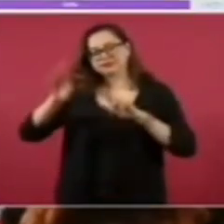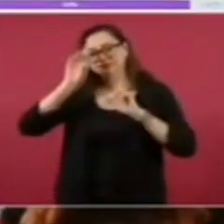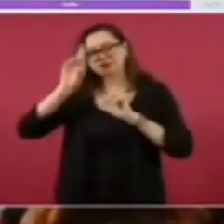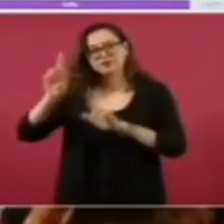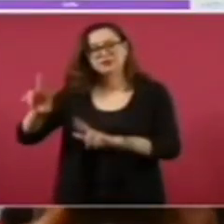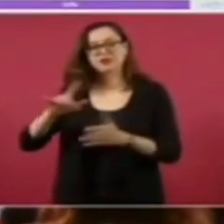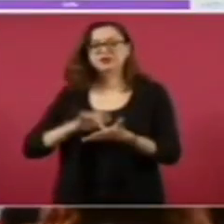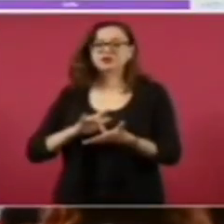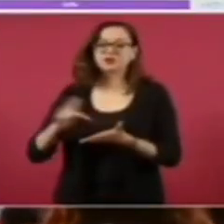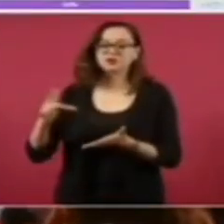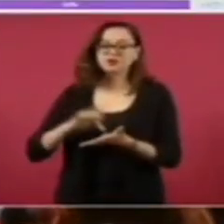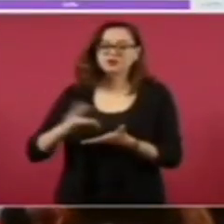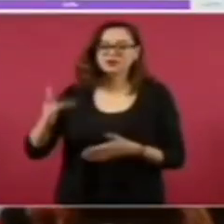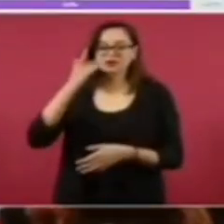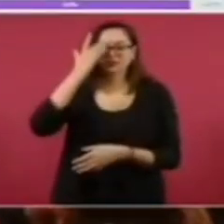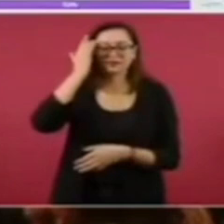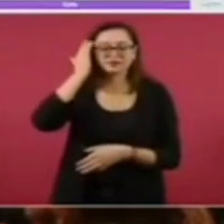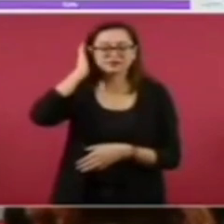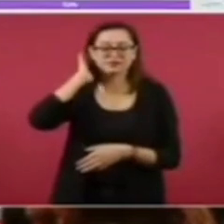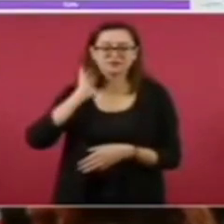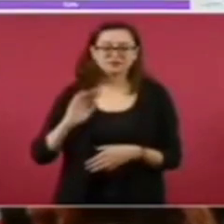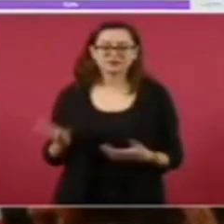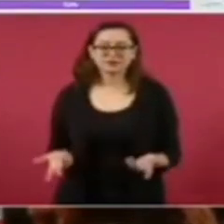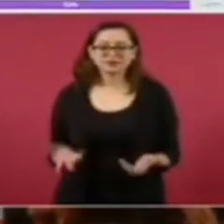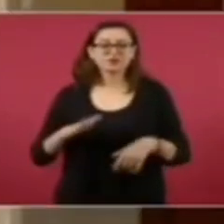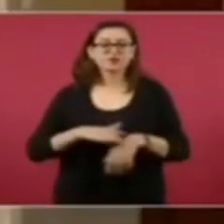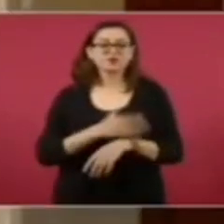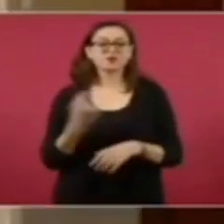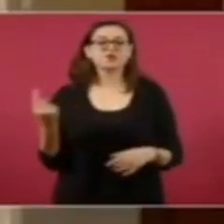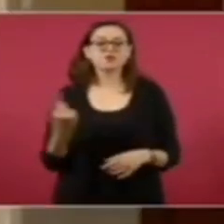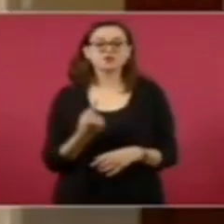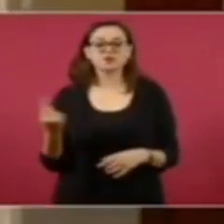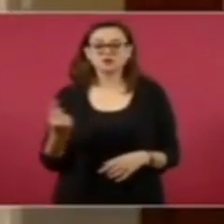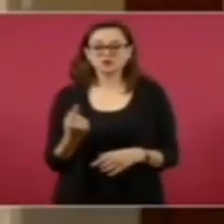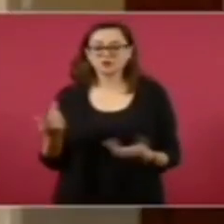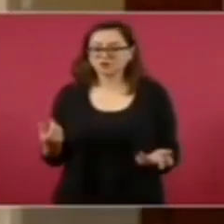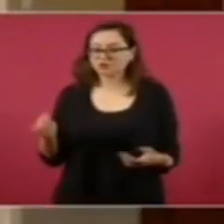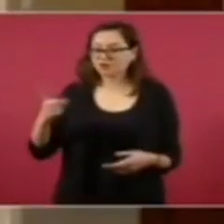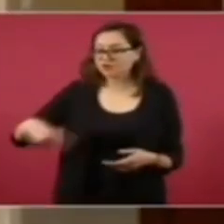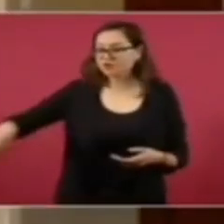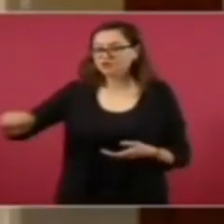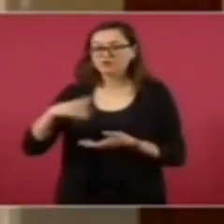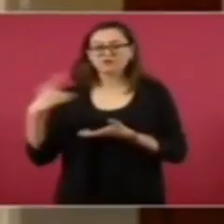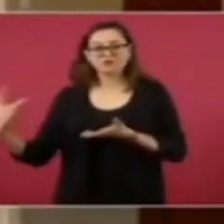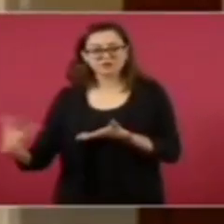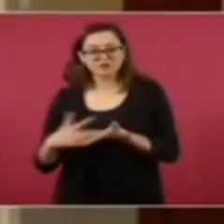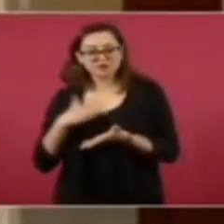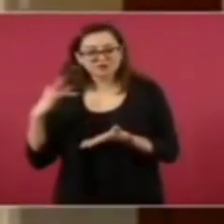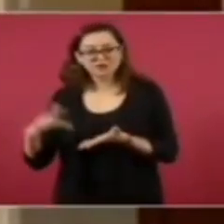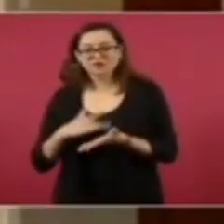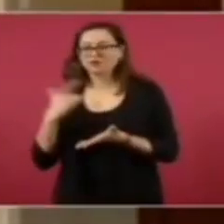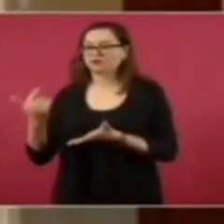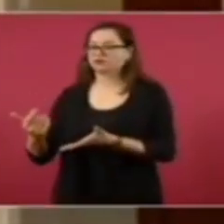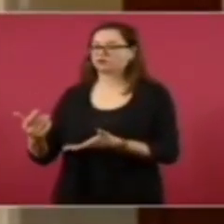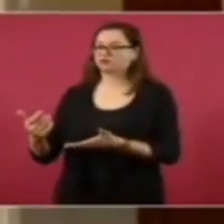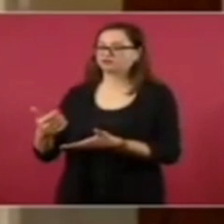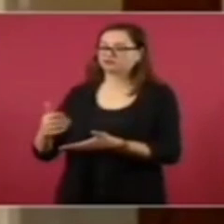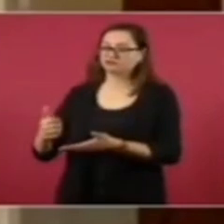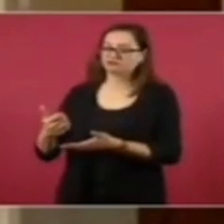muy solidaria, muy fraterna, muy agradecida.